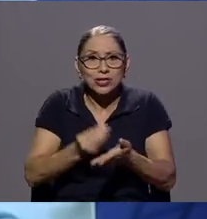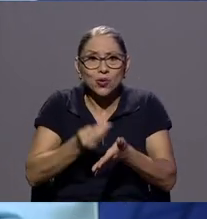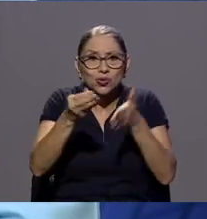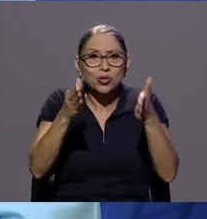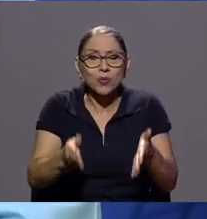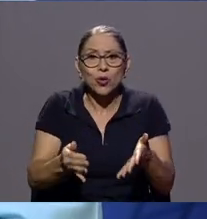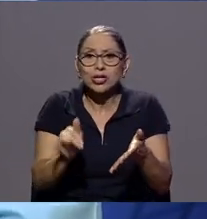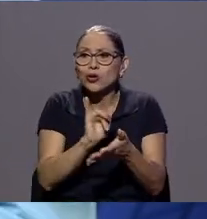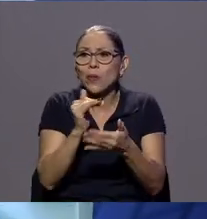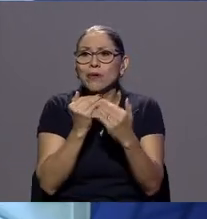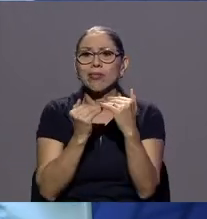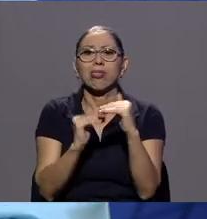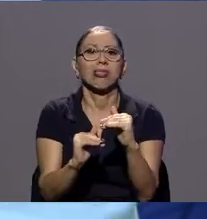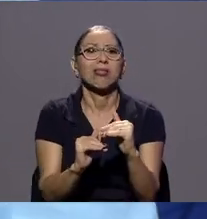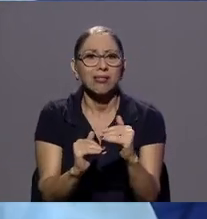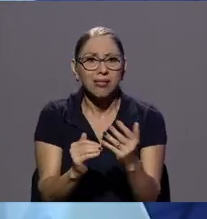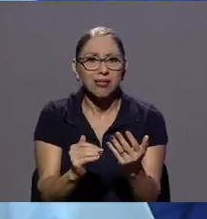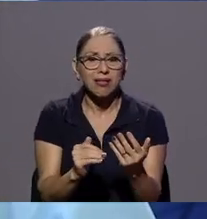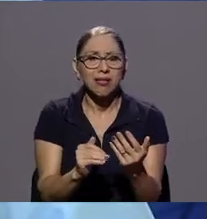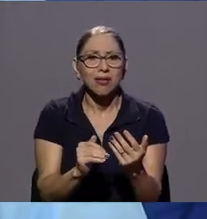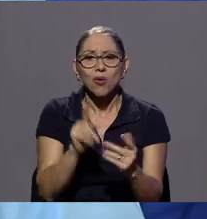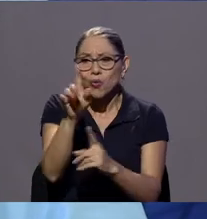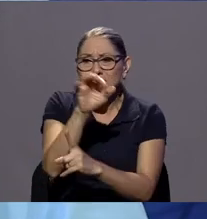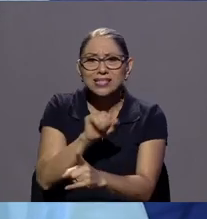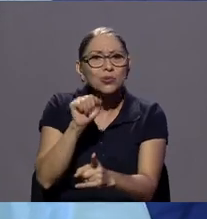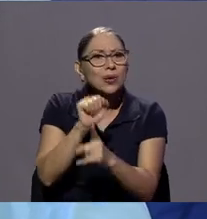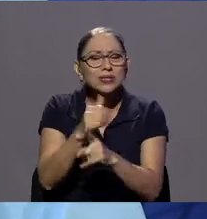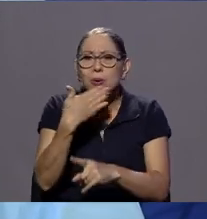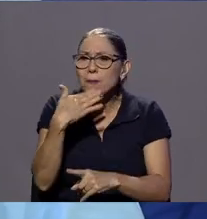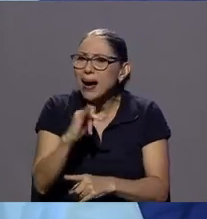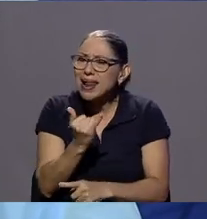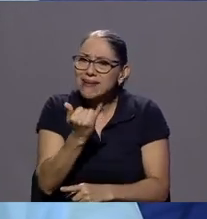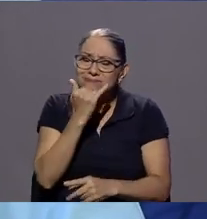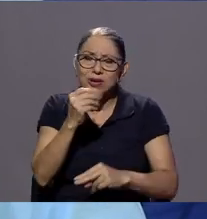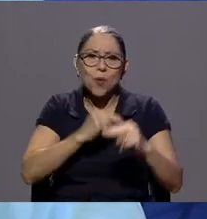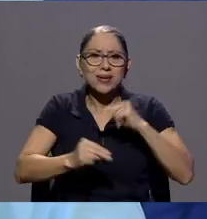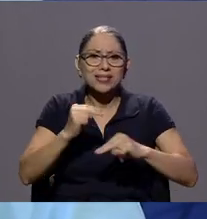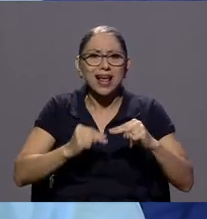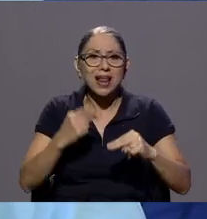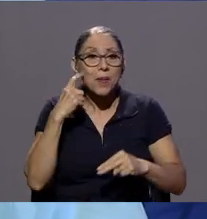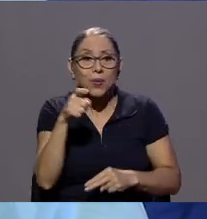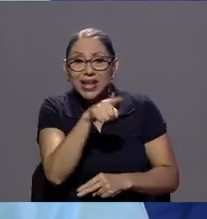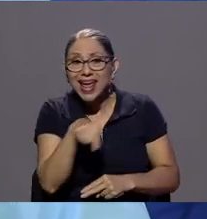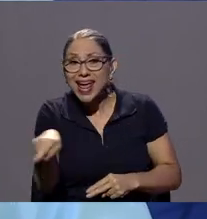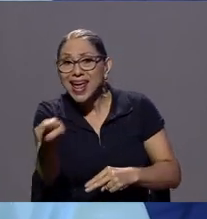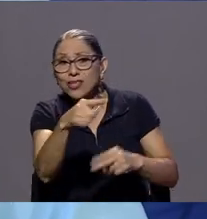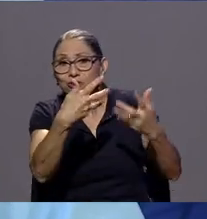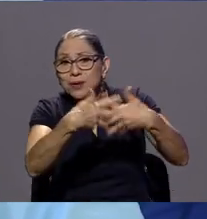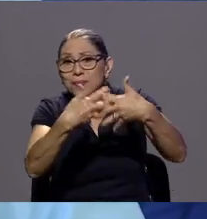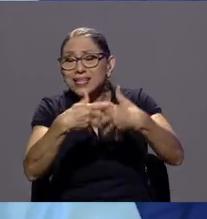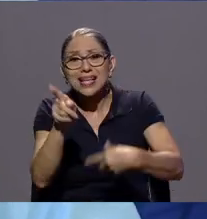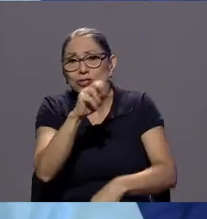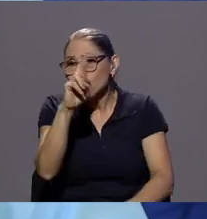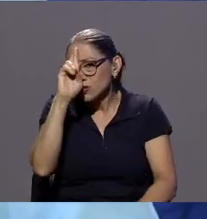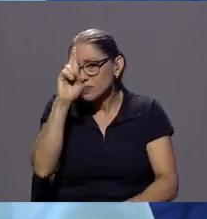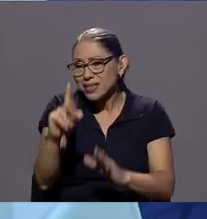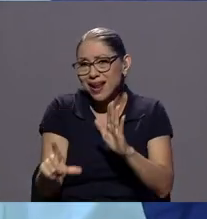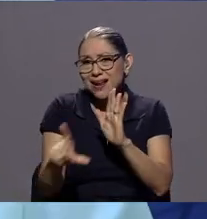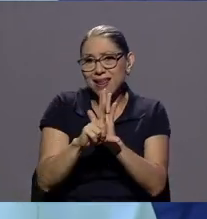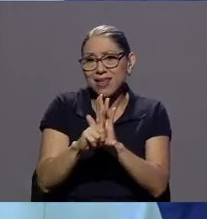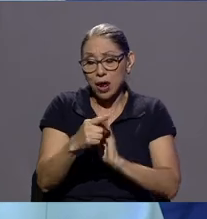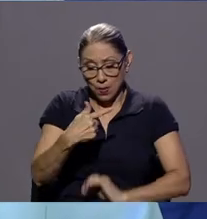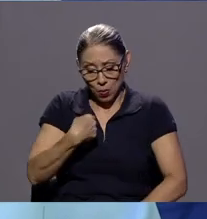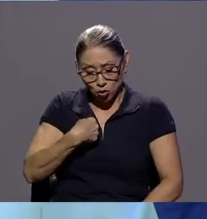práctica comercial cual no es respetar la ley mi decisión como consumidor para definir que tipo de garantía la que aplica